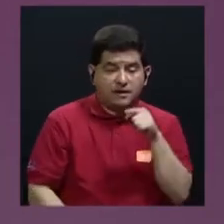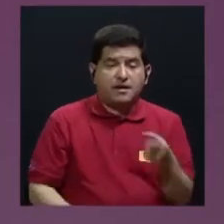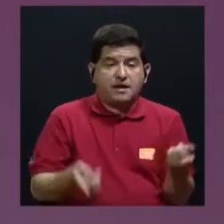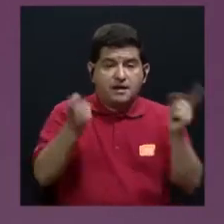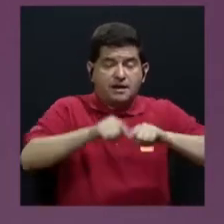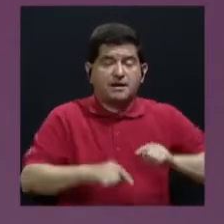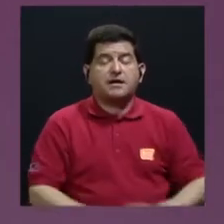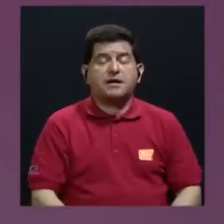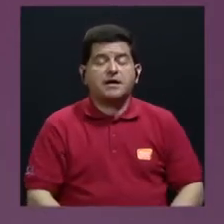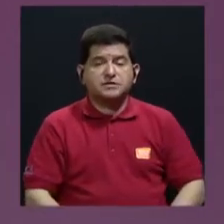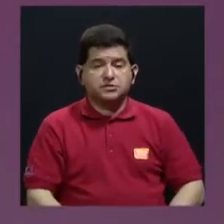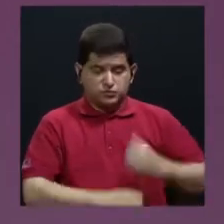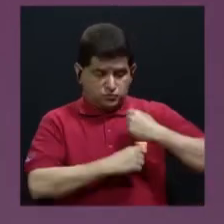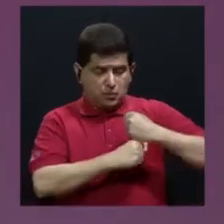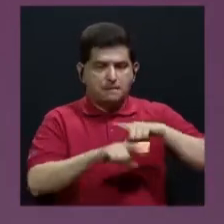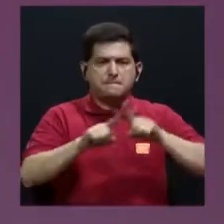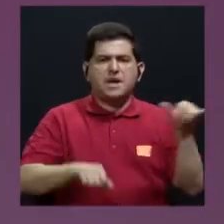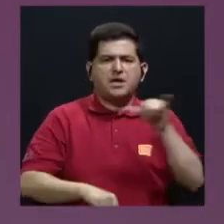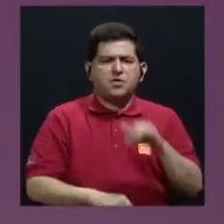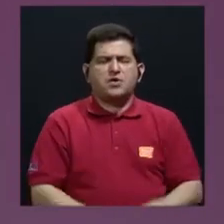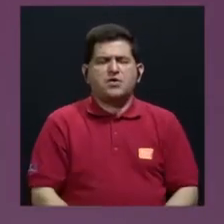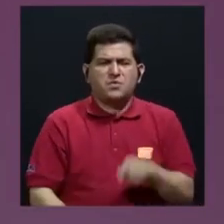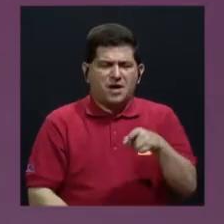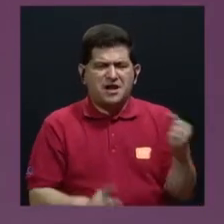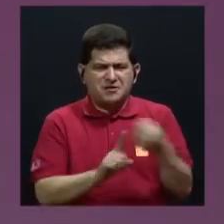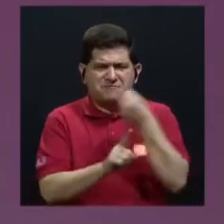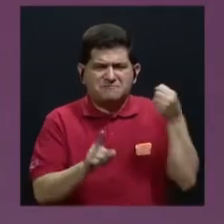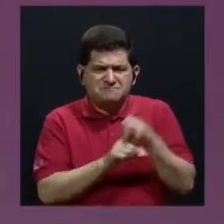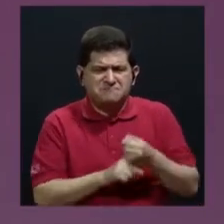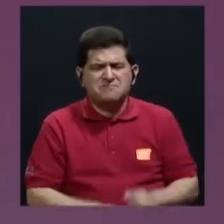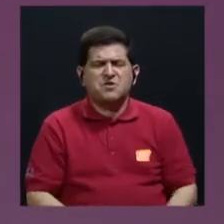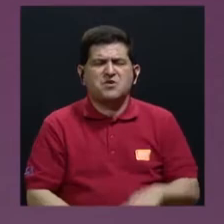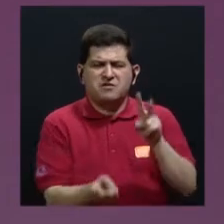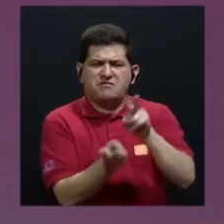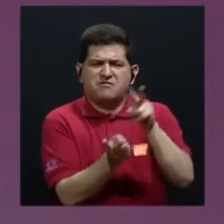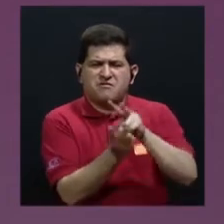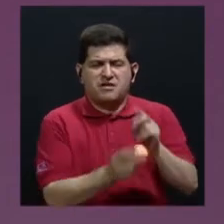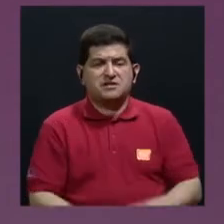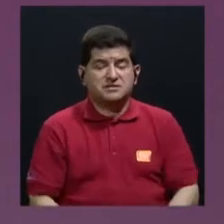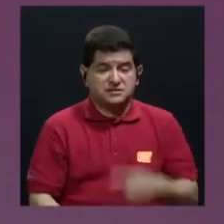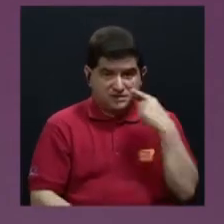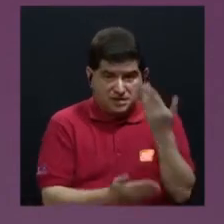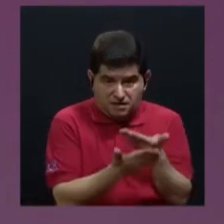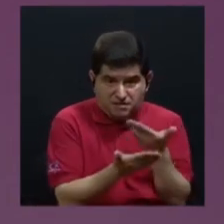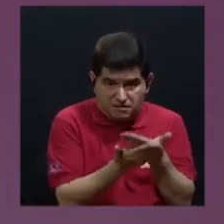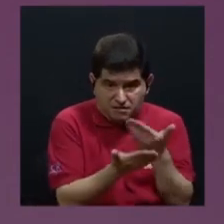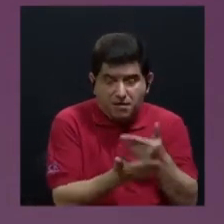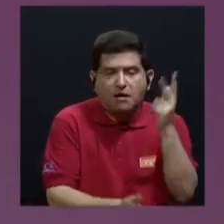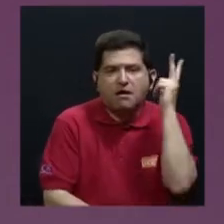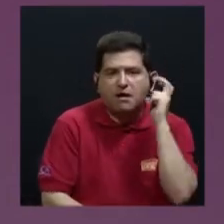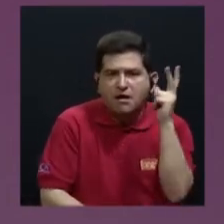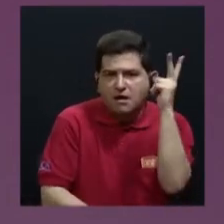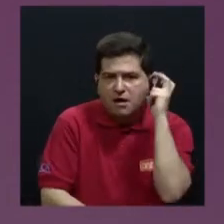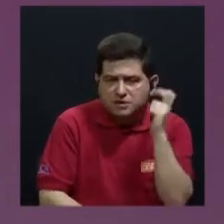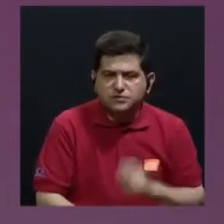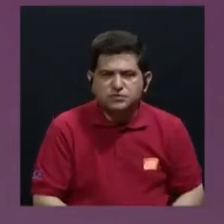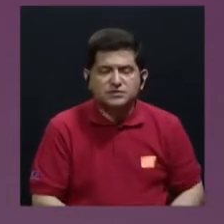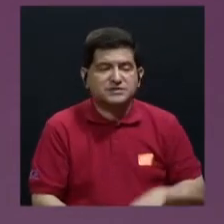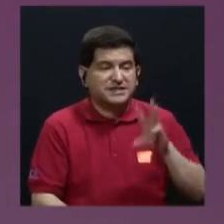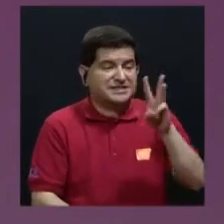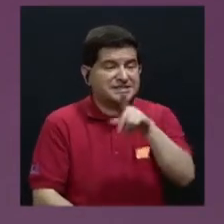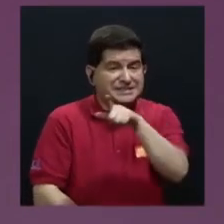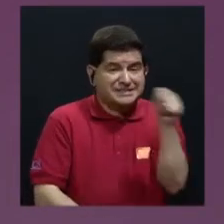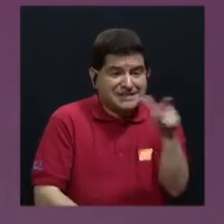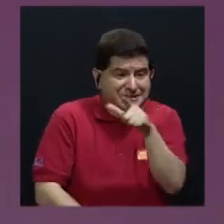también son violentadas sexualmente durante ese periodo, que en muchos de los testimonios podemos escuchar que fueron a lo largo de seis